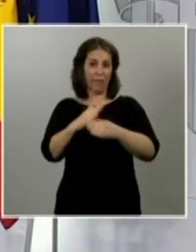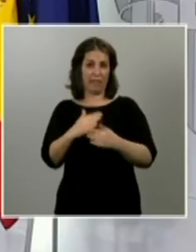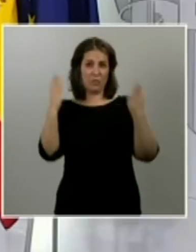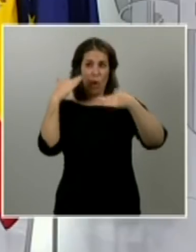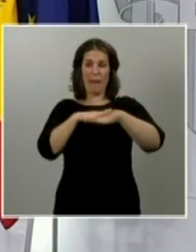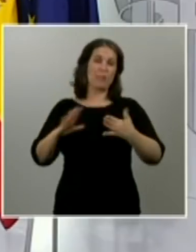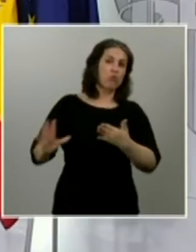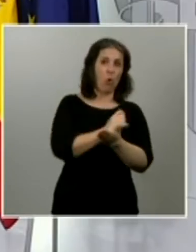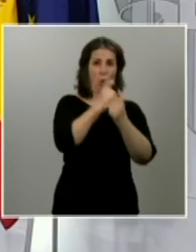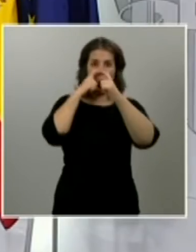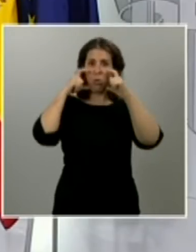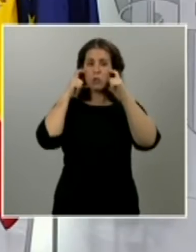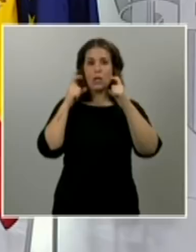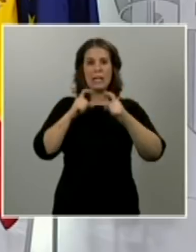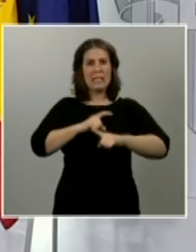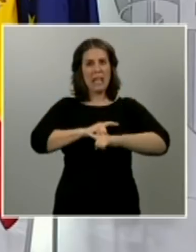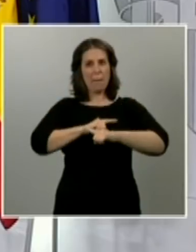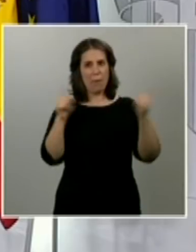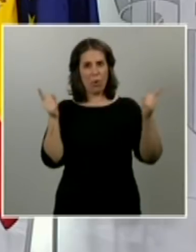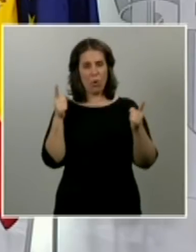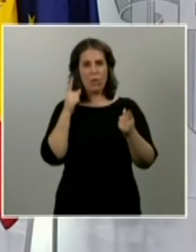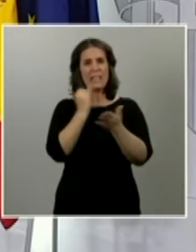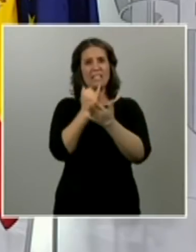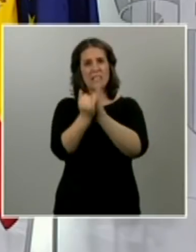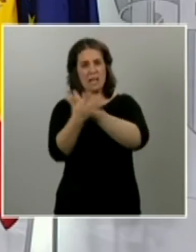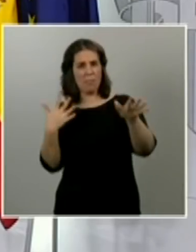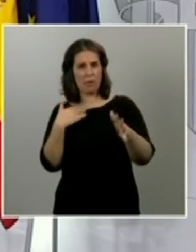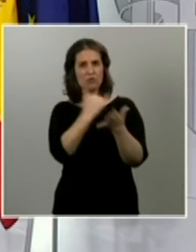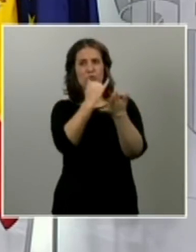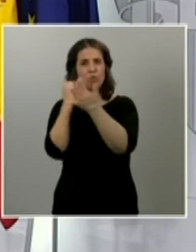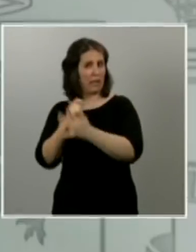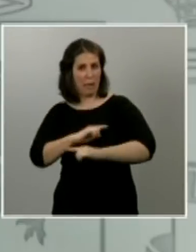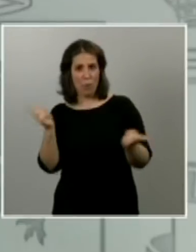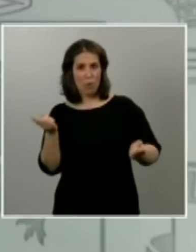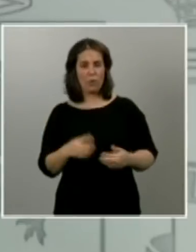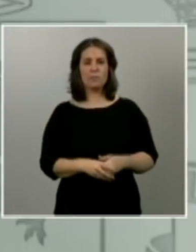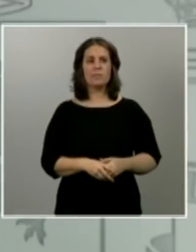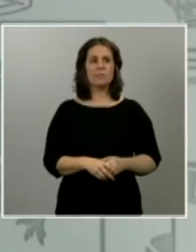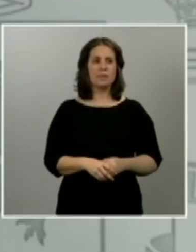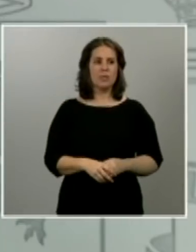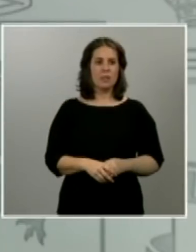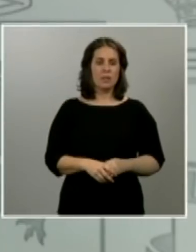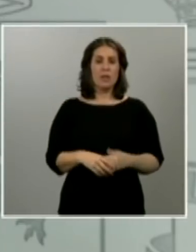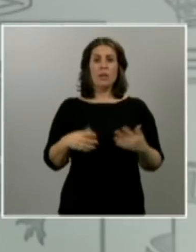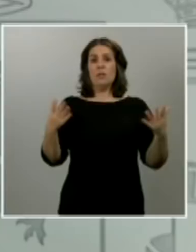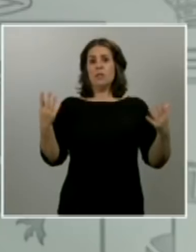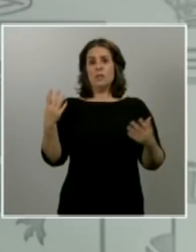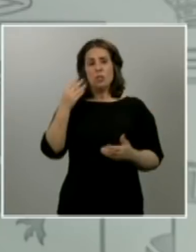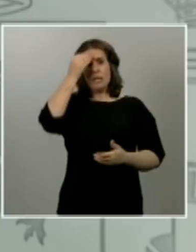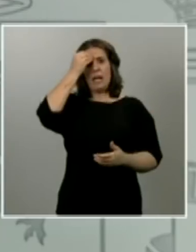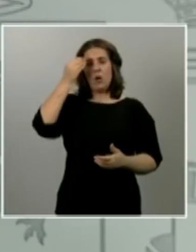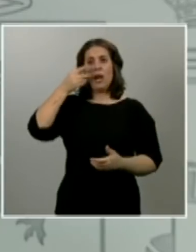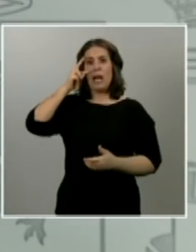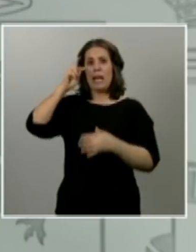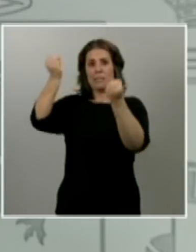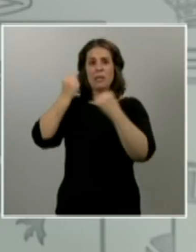cribando de manera masiva la población con test rápidos bueno yo creo que ha respondido los expertos del comité